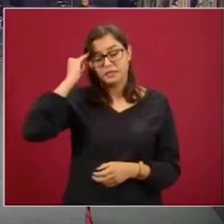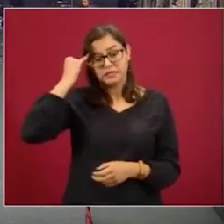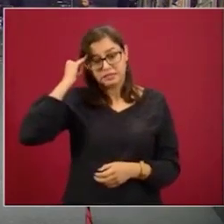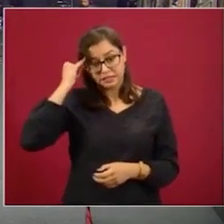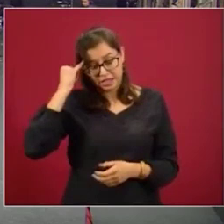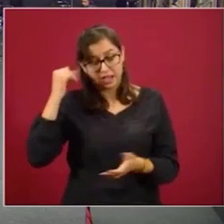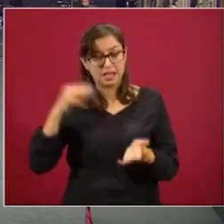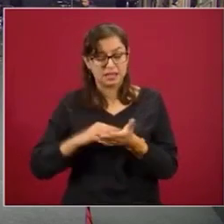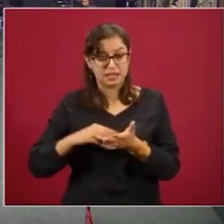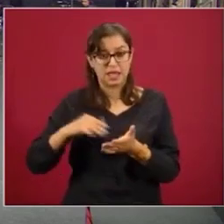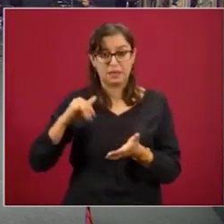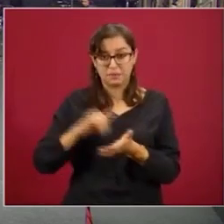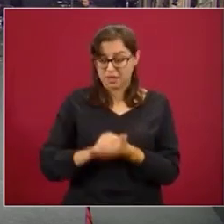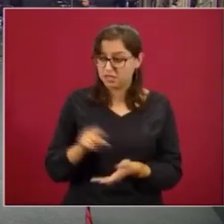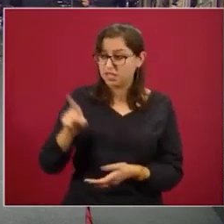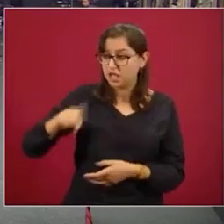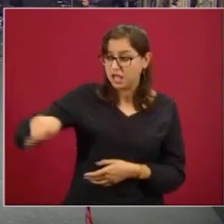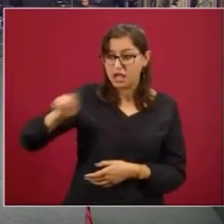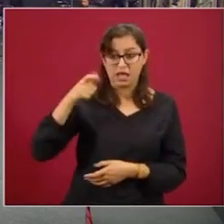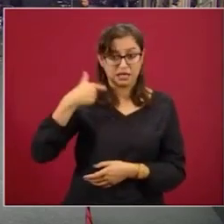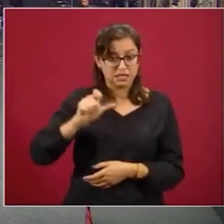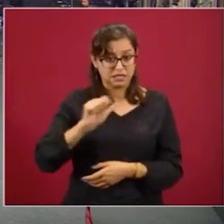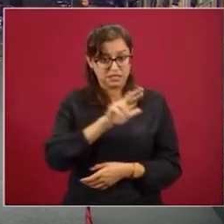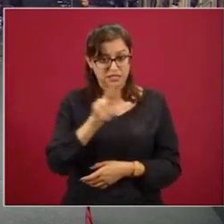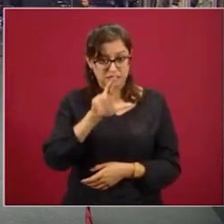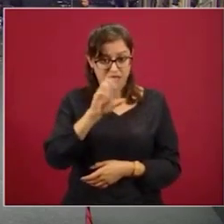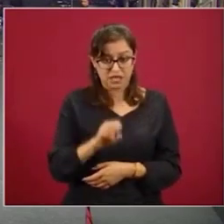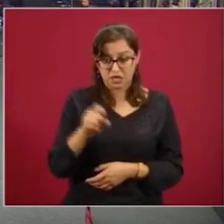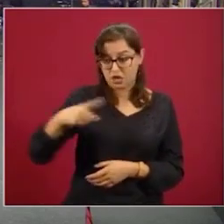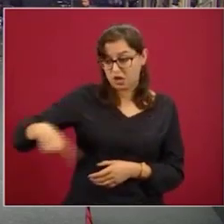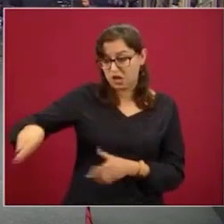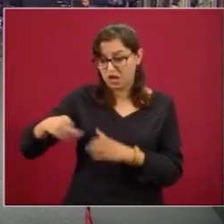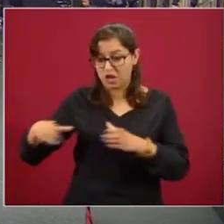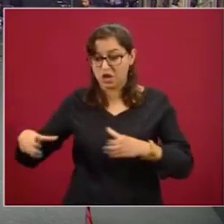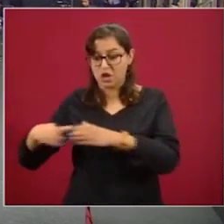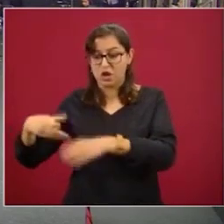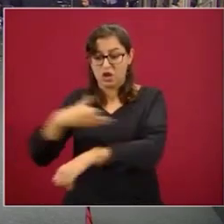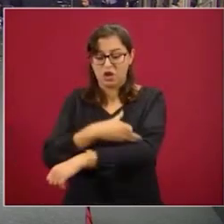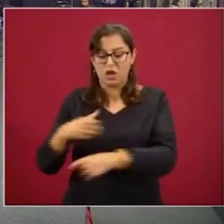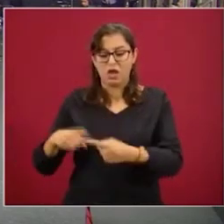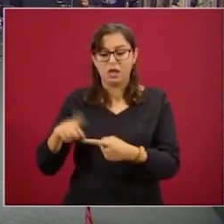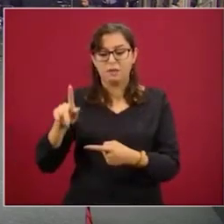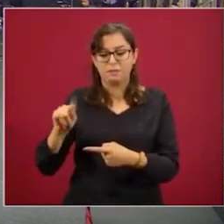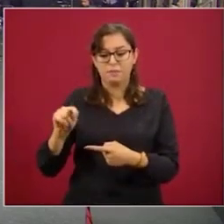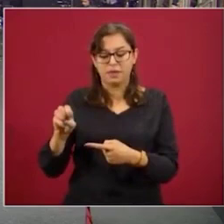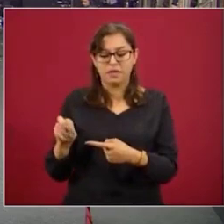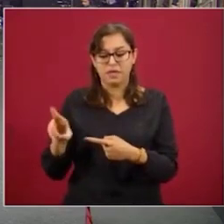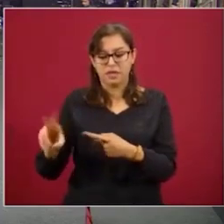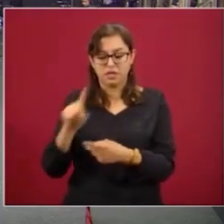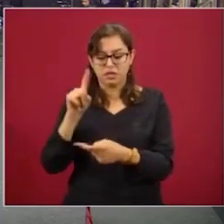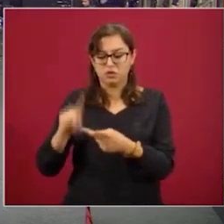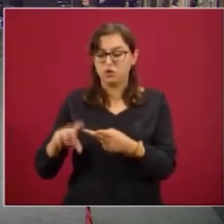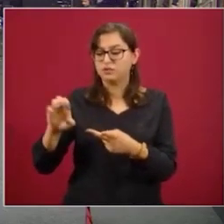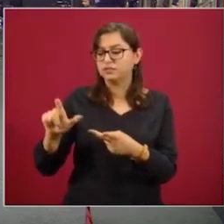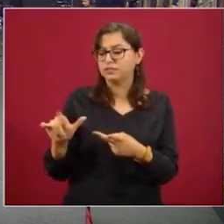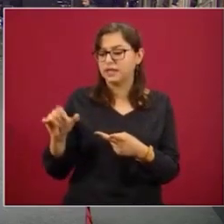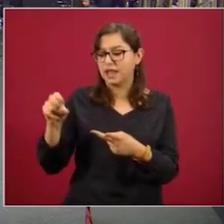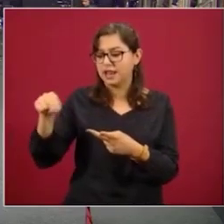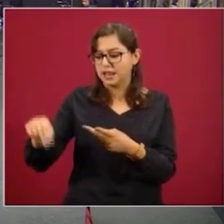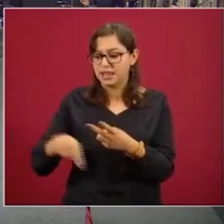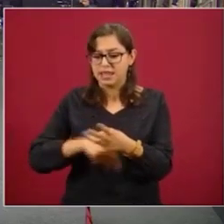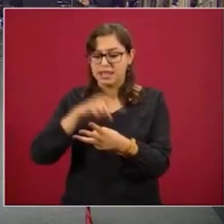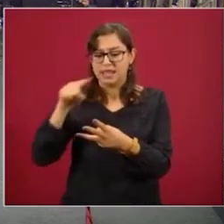estado de Quintana Roo. Los señores Yamil Hindi, Víctor Garate Gómez y Celín Chauri y el